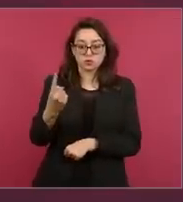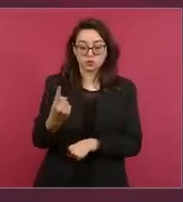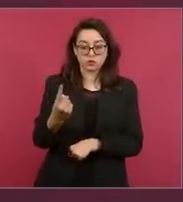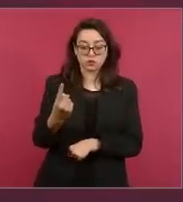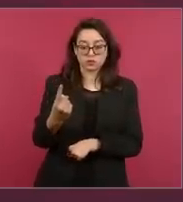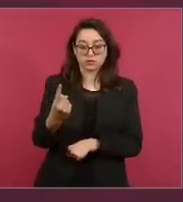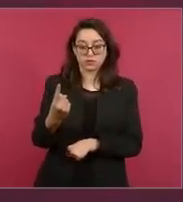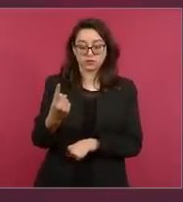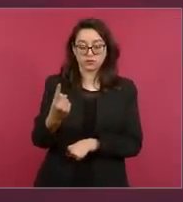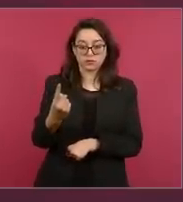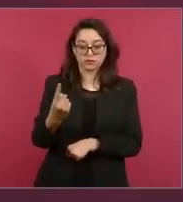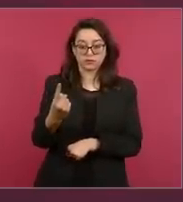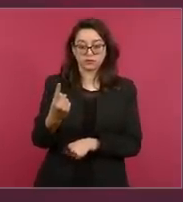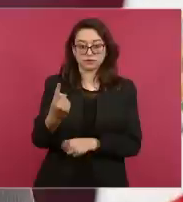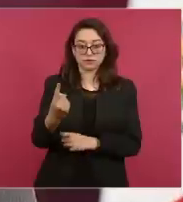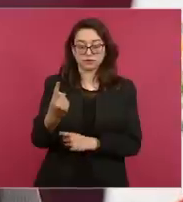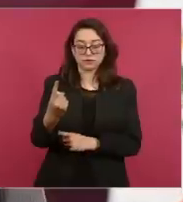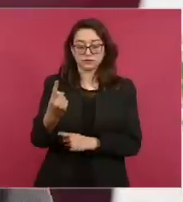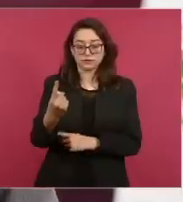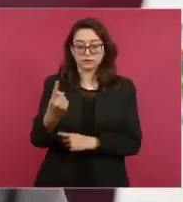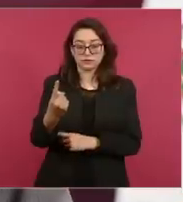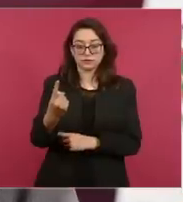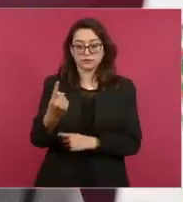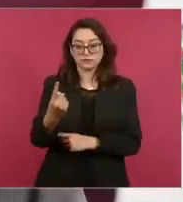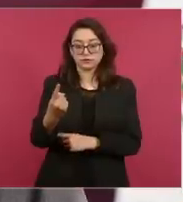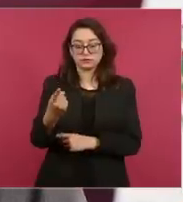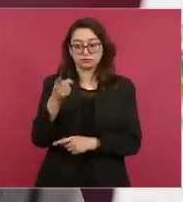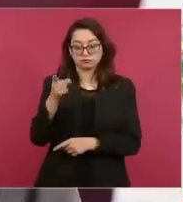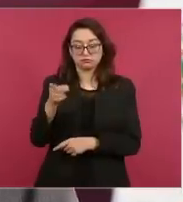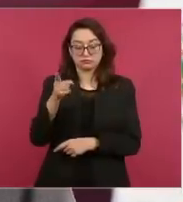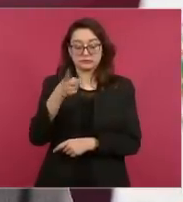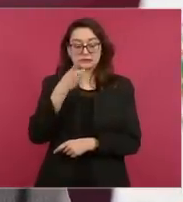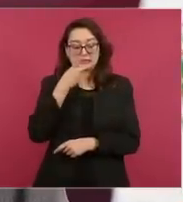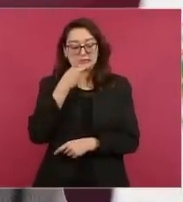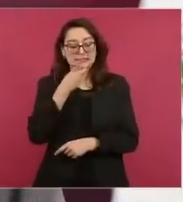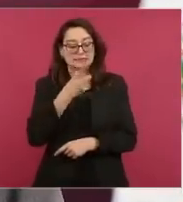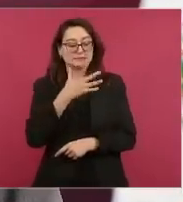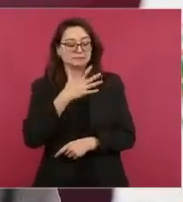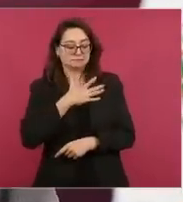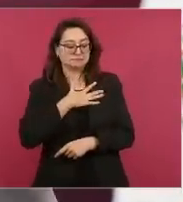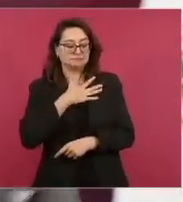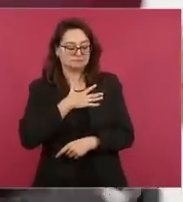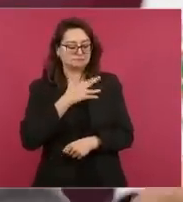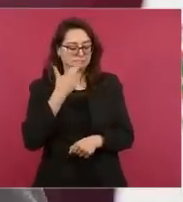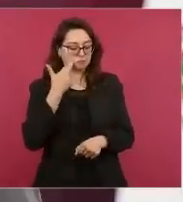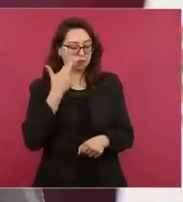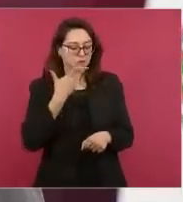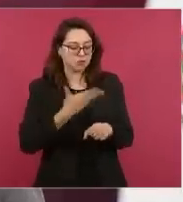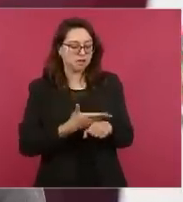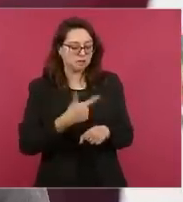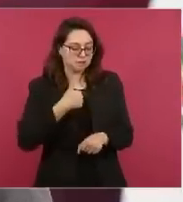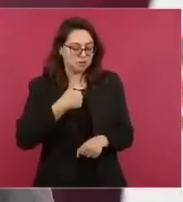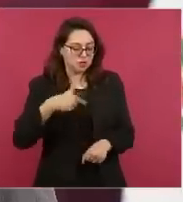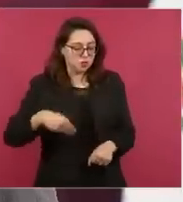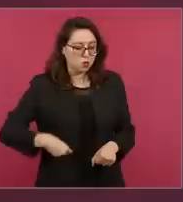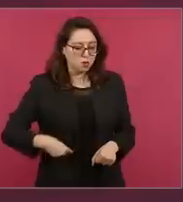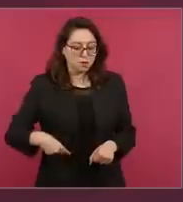responsable, pues está detenido.